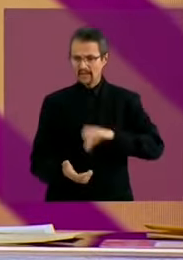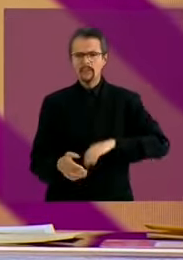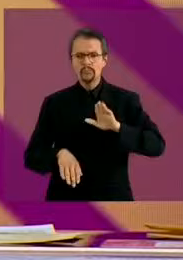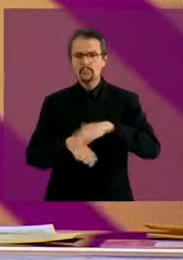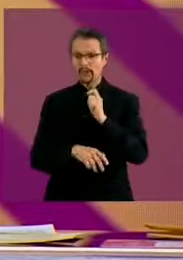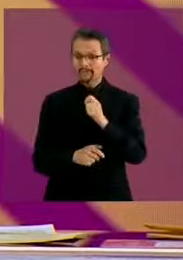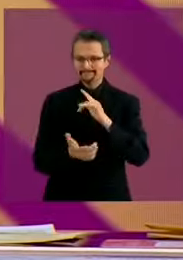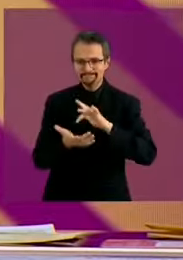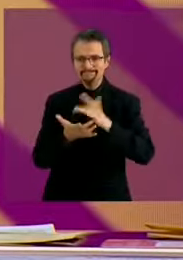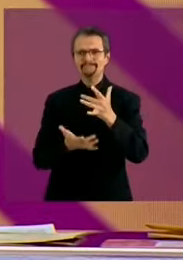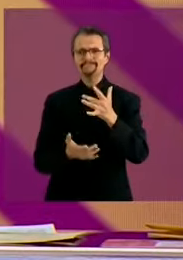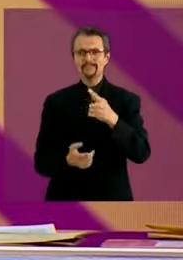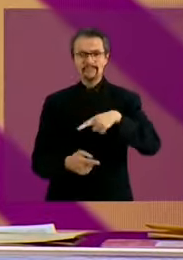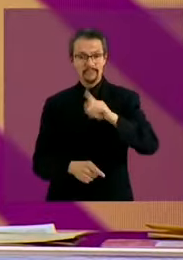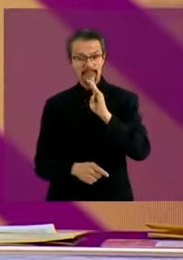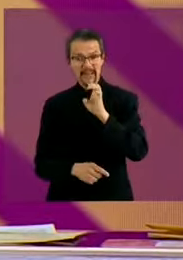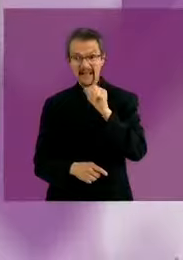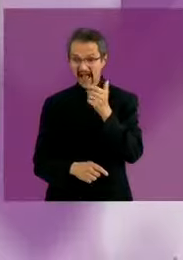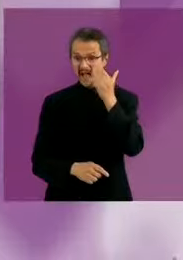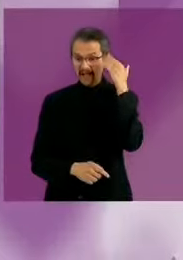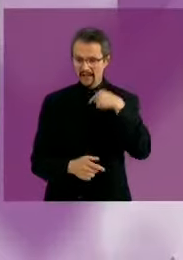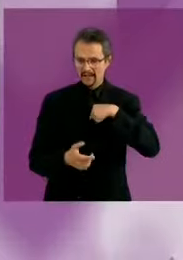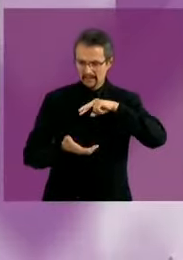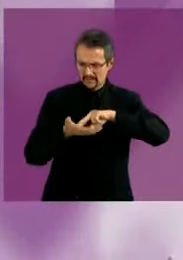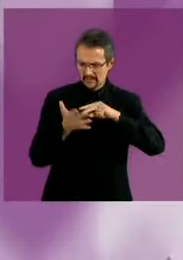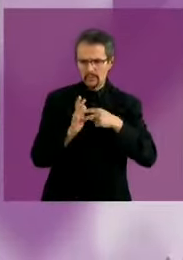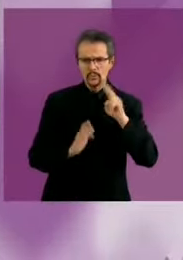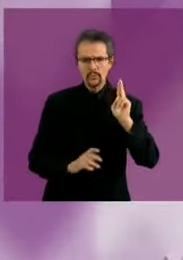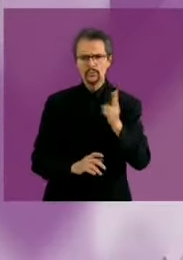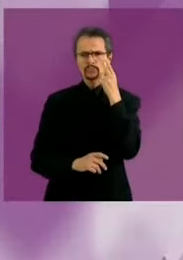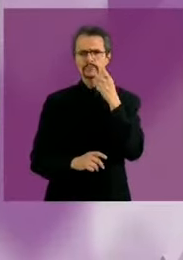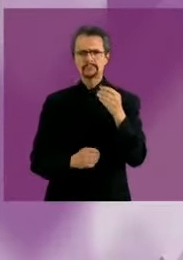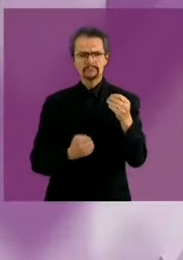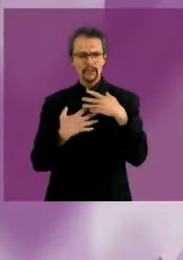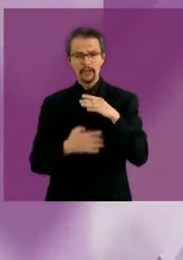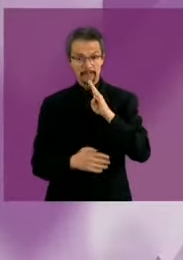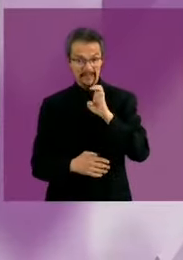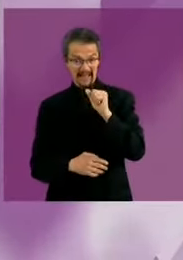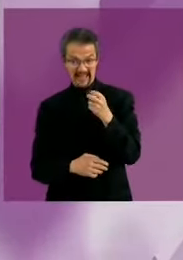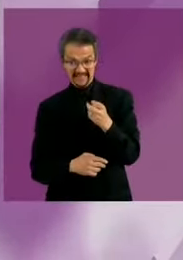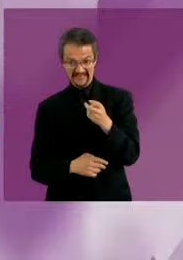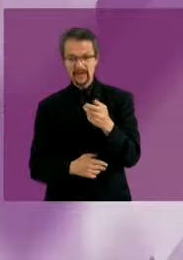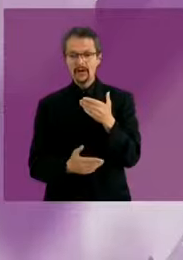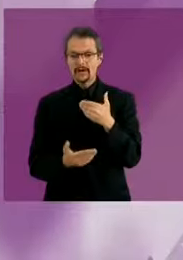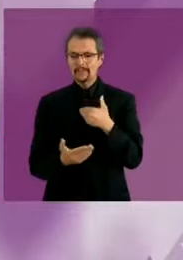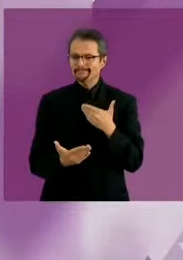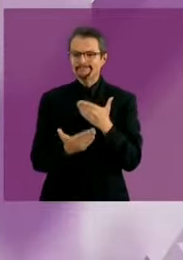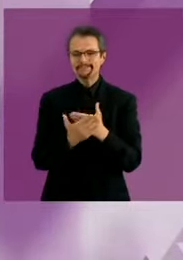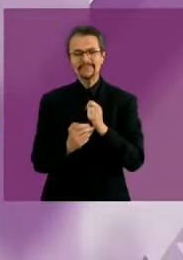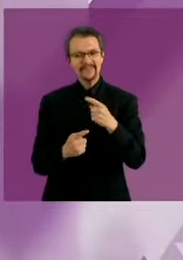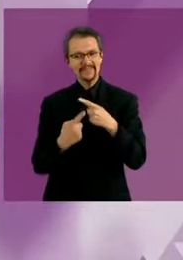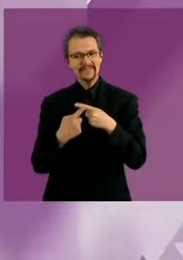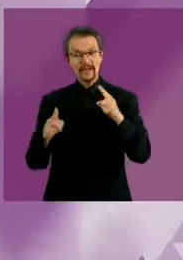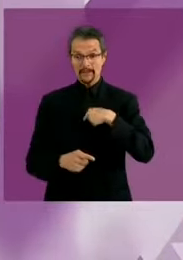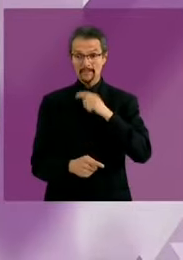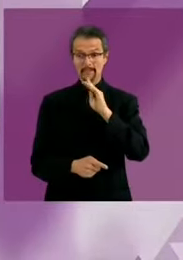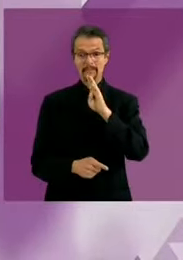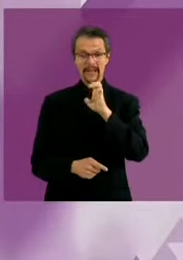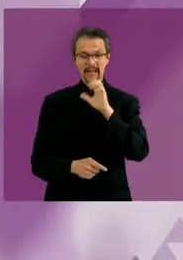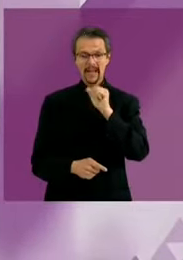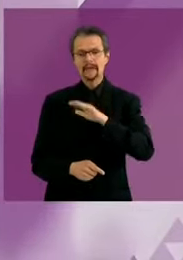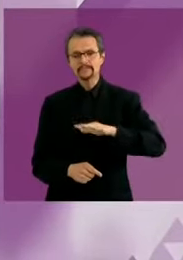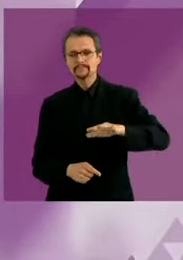Ingeniería pude estudiar. Por lo tanto, propongo, a diferencia de Claudia, una beca universal para niños de